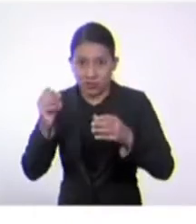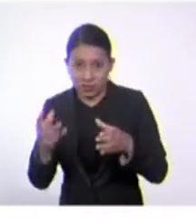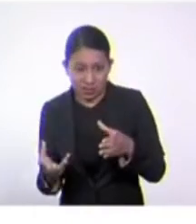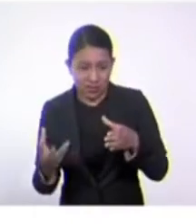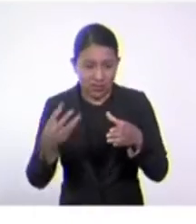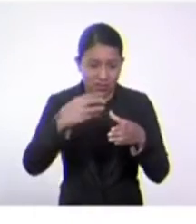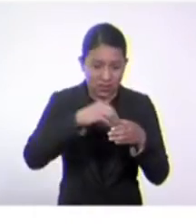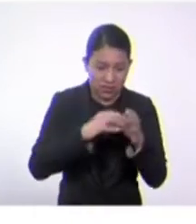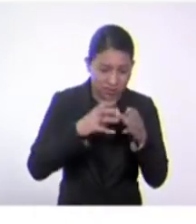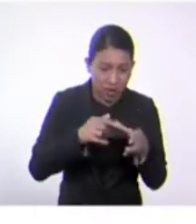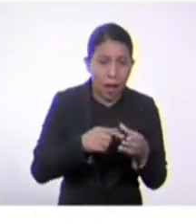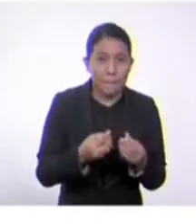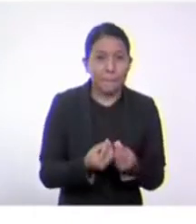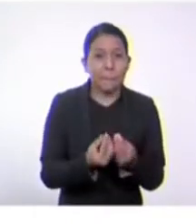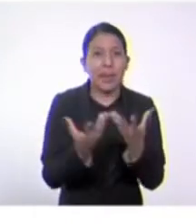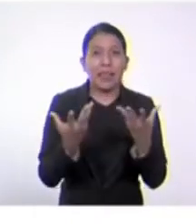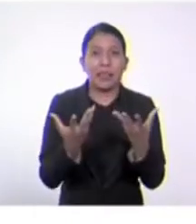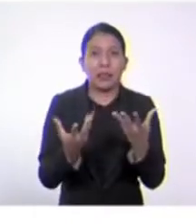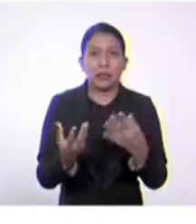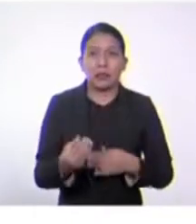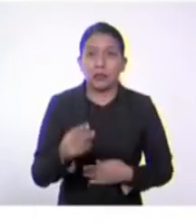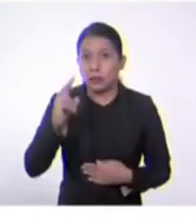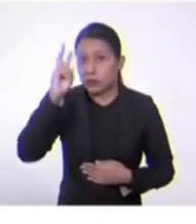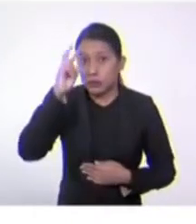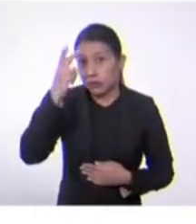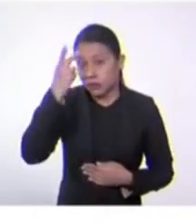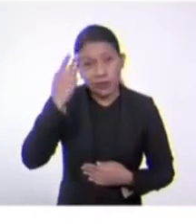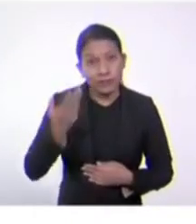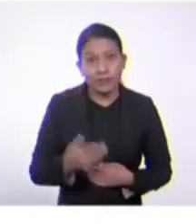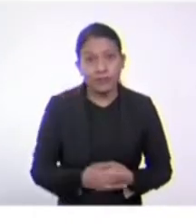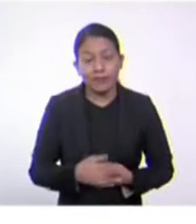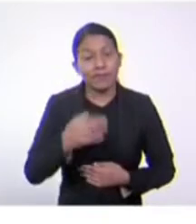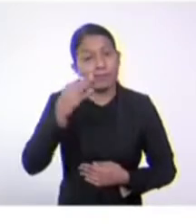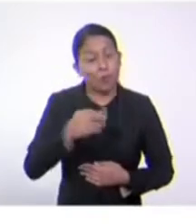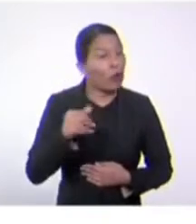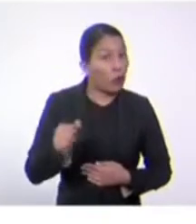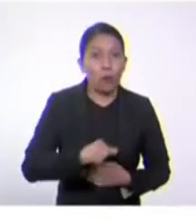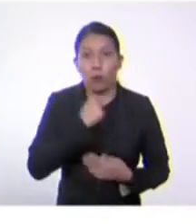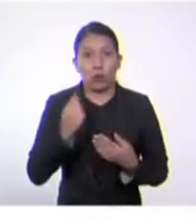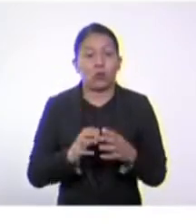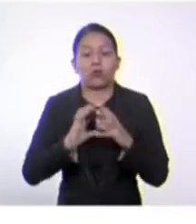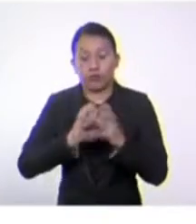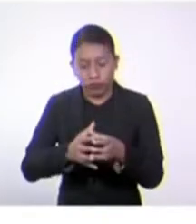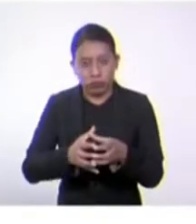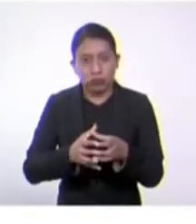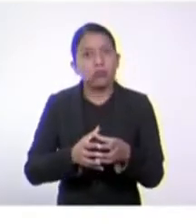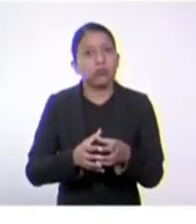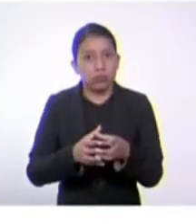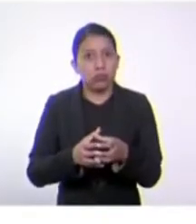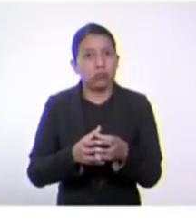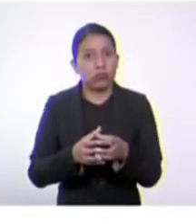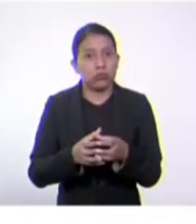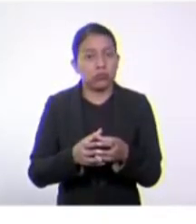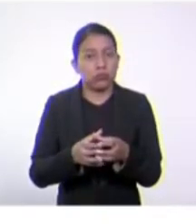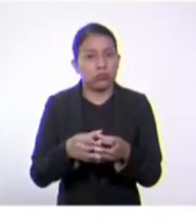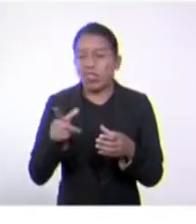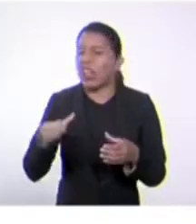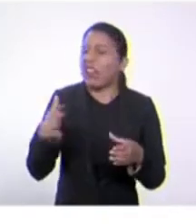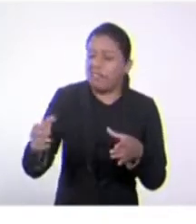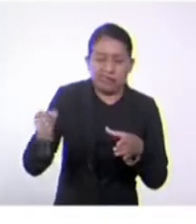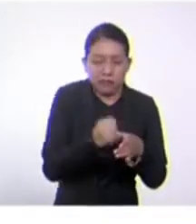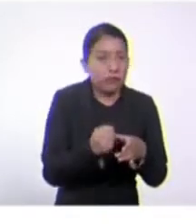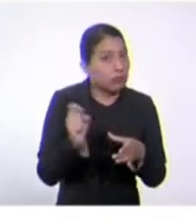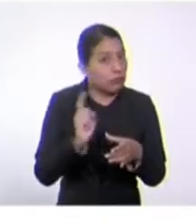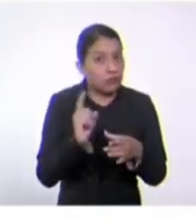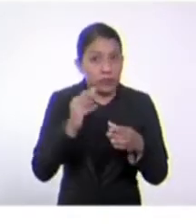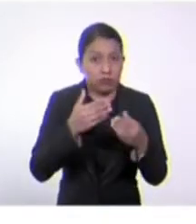que el de las plantas, significa que deberían diseñarse muchos más reinos, tantos como cada grupo